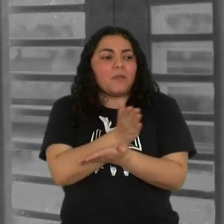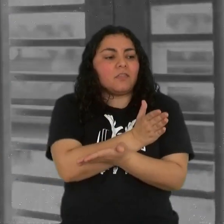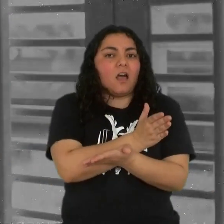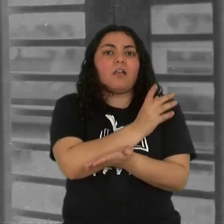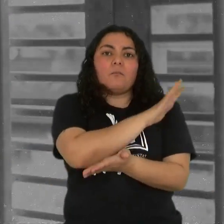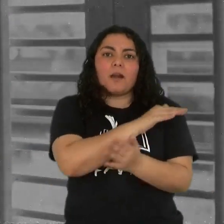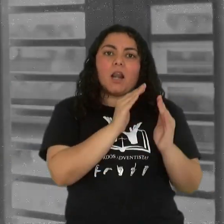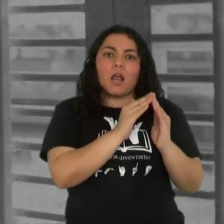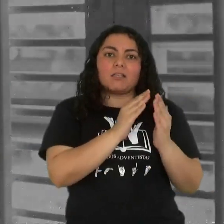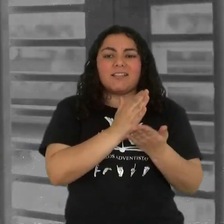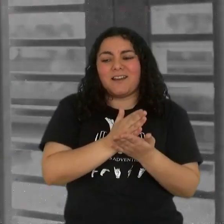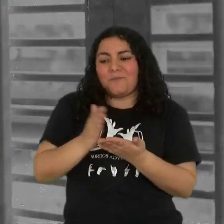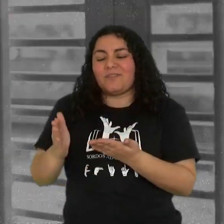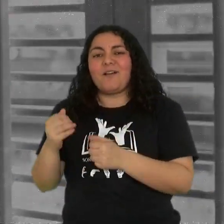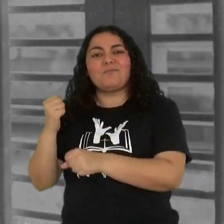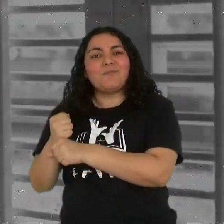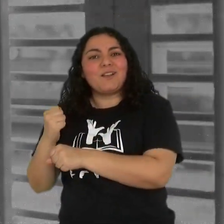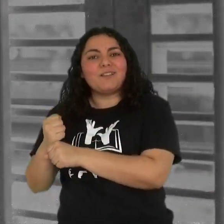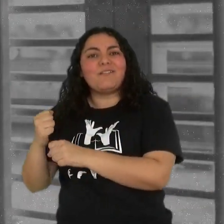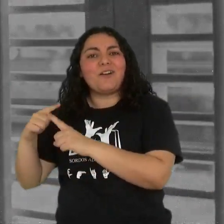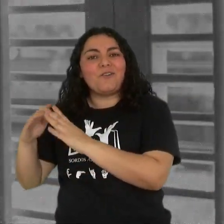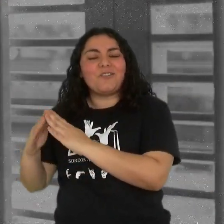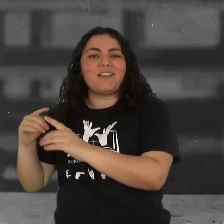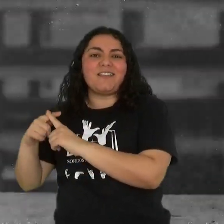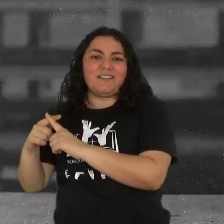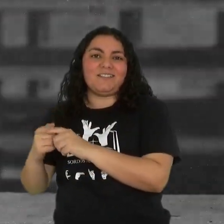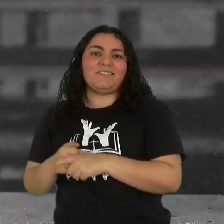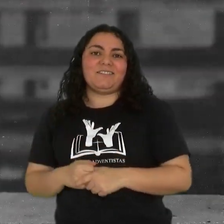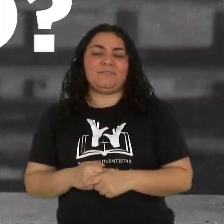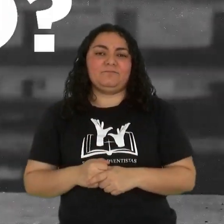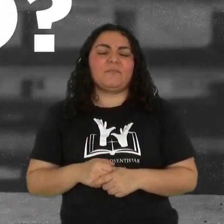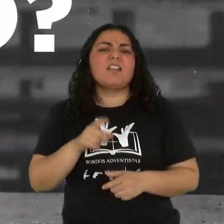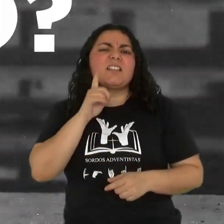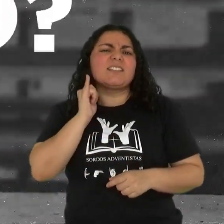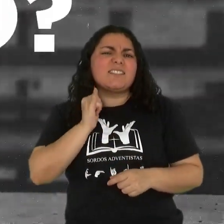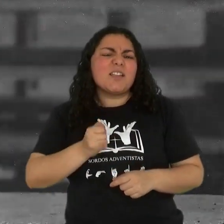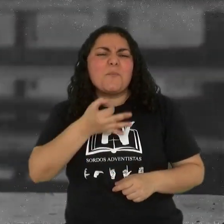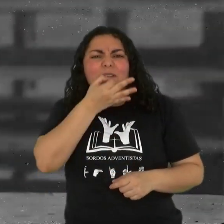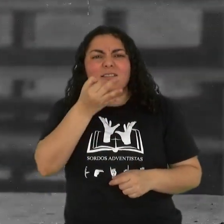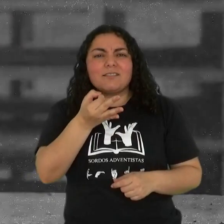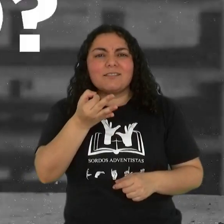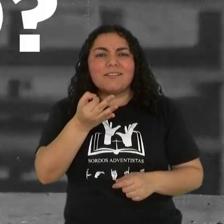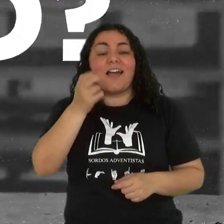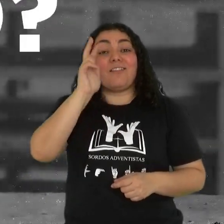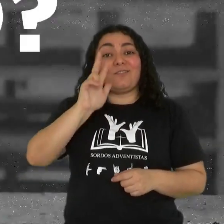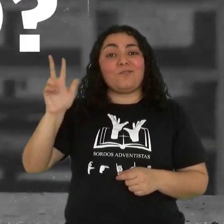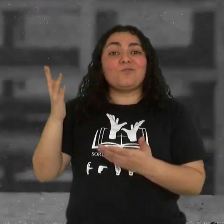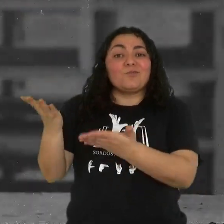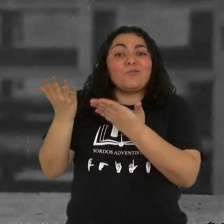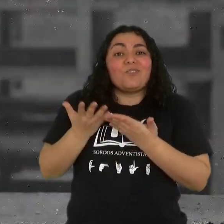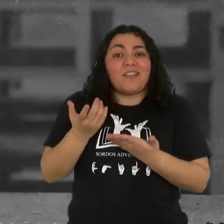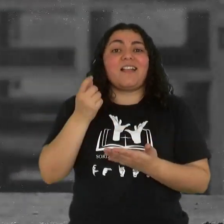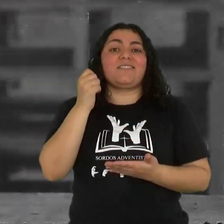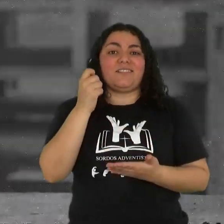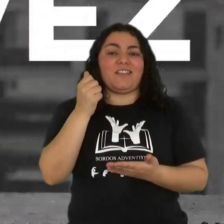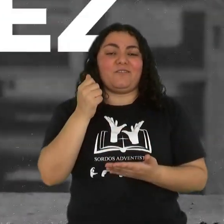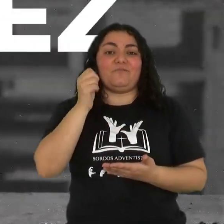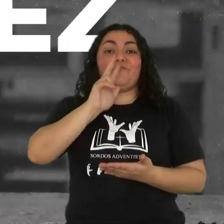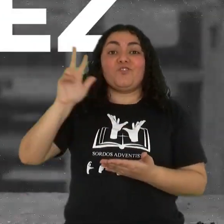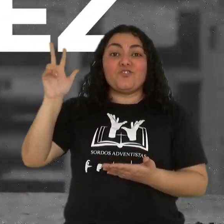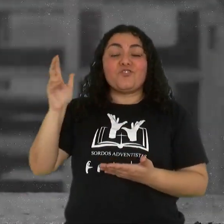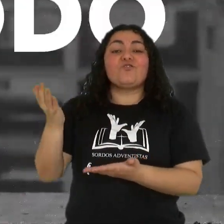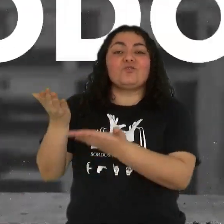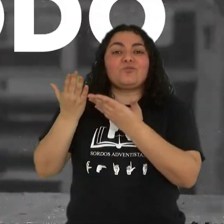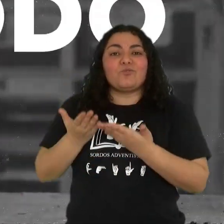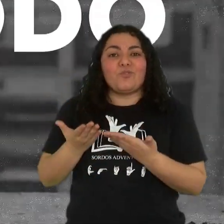de Dios, no de su necesidad. Siempre decía, ¿quién nos dio el dinero? ¿Quién nos dio salud? Nos va a dar más